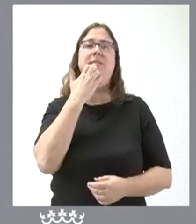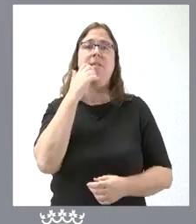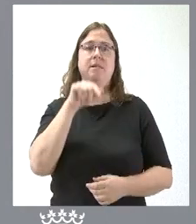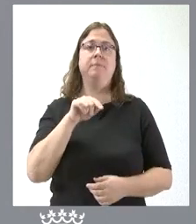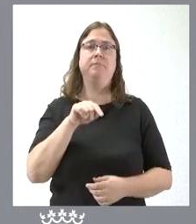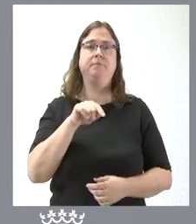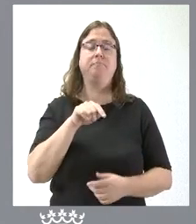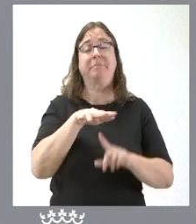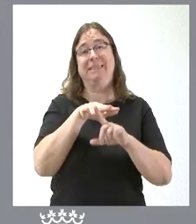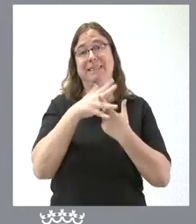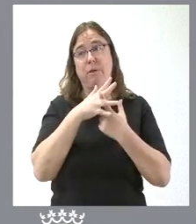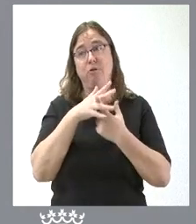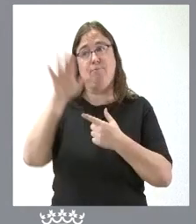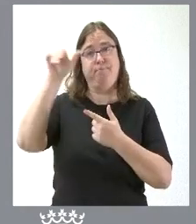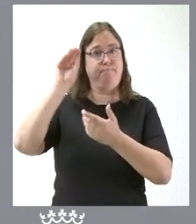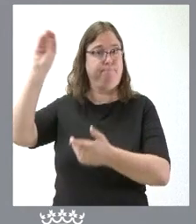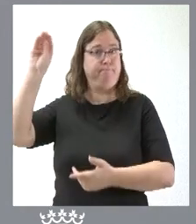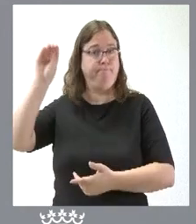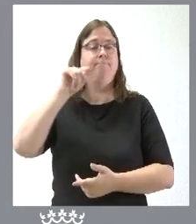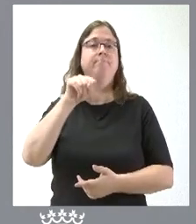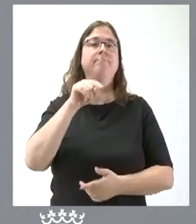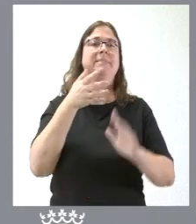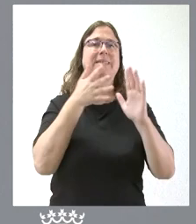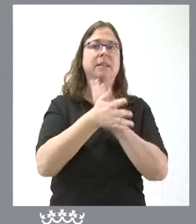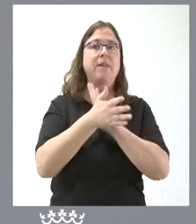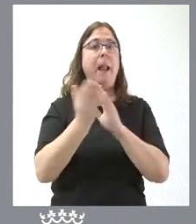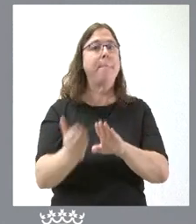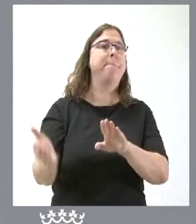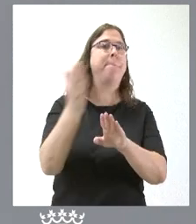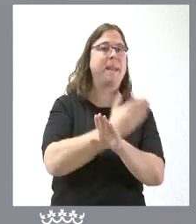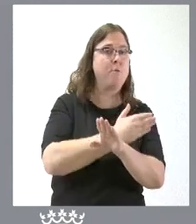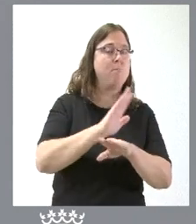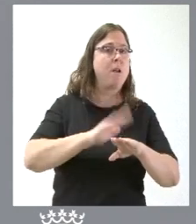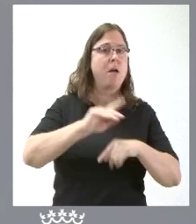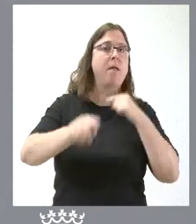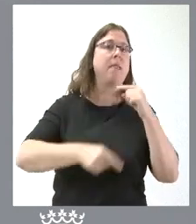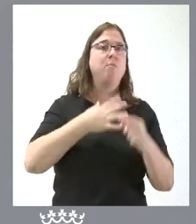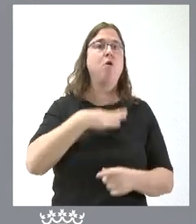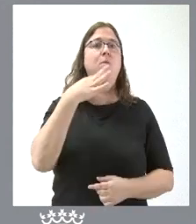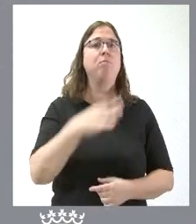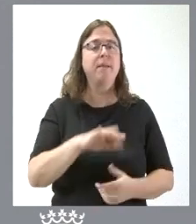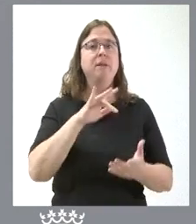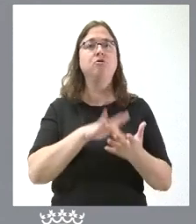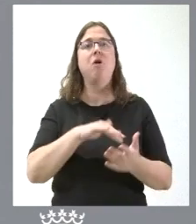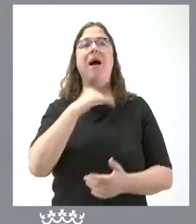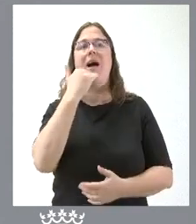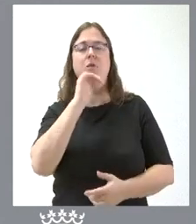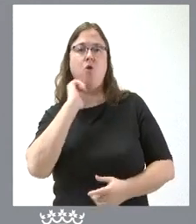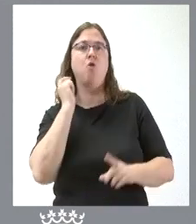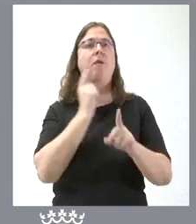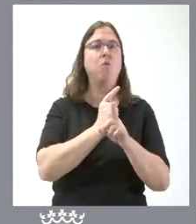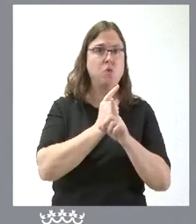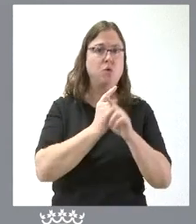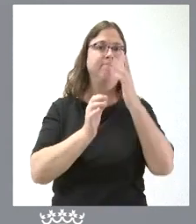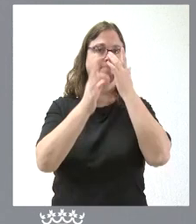situación de requerimiento previo es una fase previa a la posible presentación de un recurso efectivamente